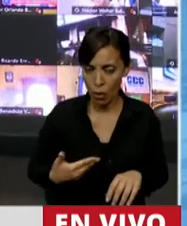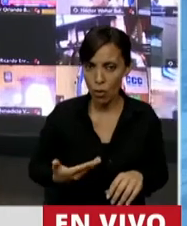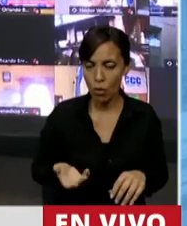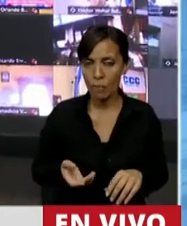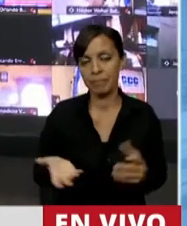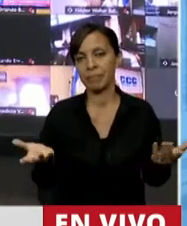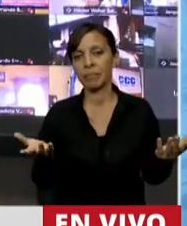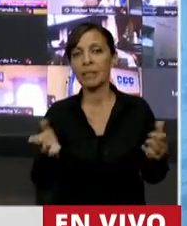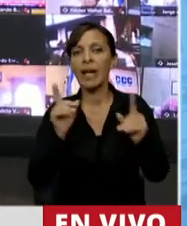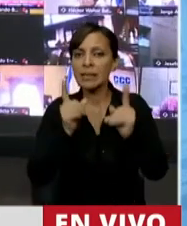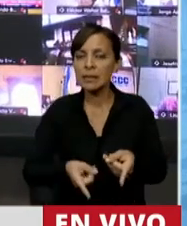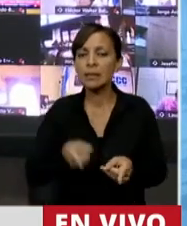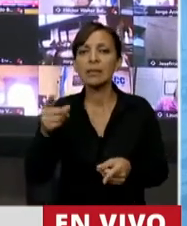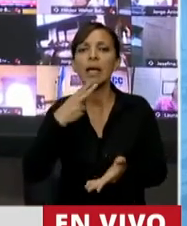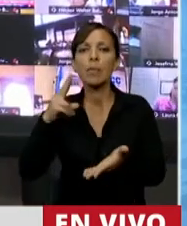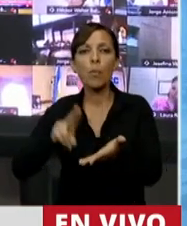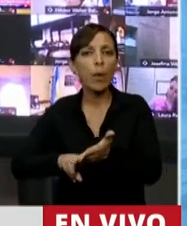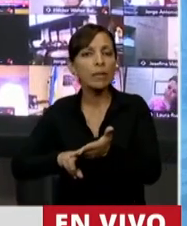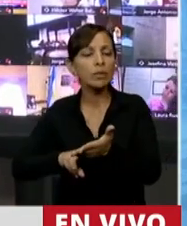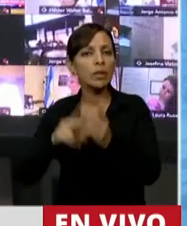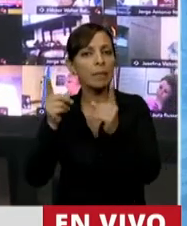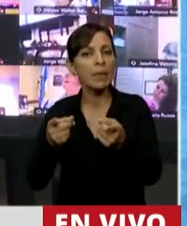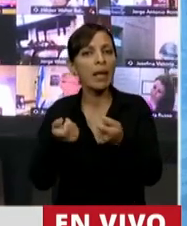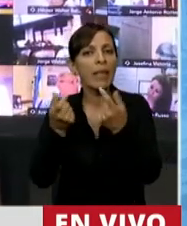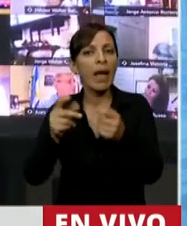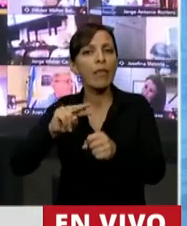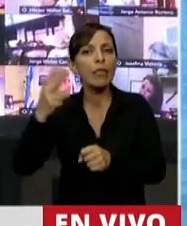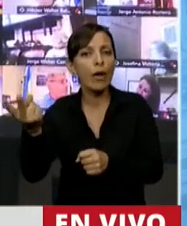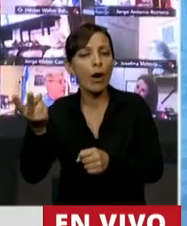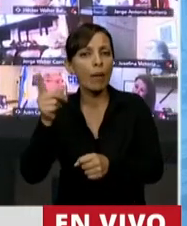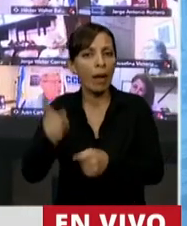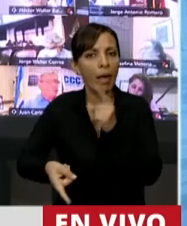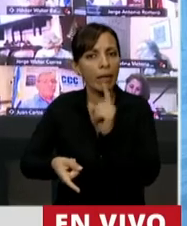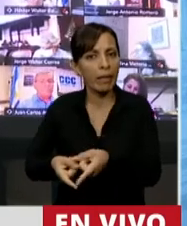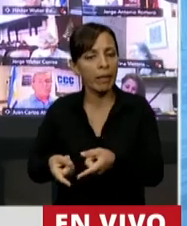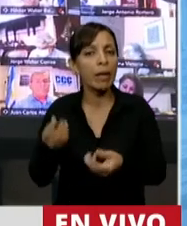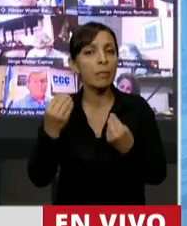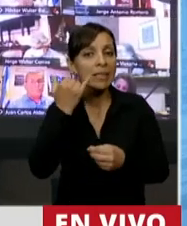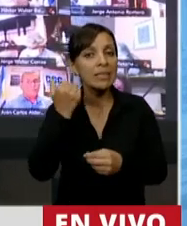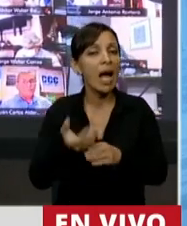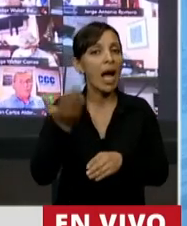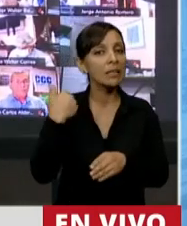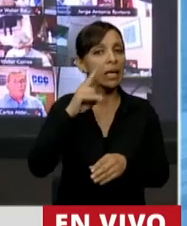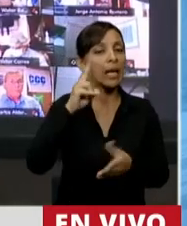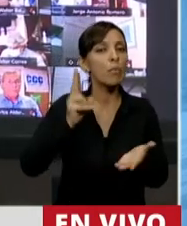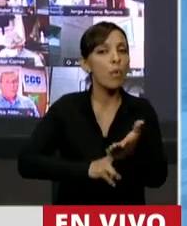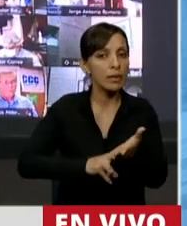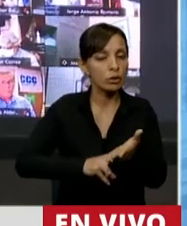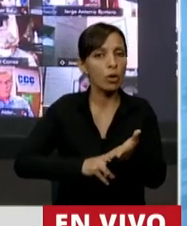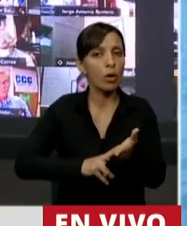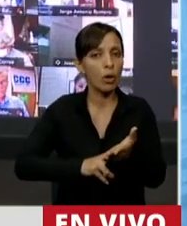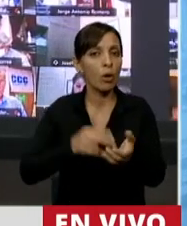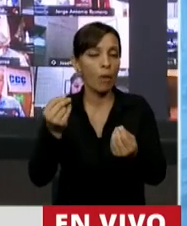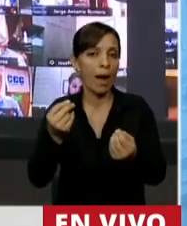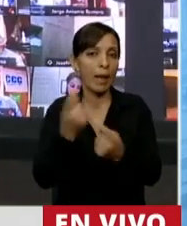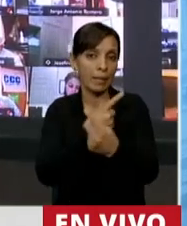encima, con este impuesto, vamos a generar una doble imposición porque ya tenemos un impuesto patrimonial que